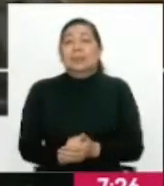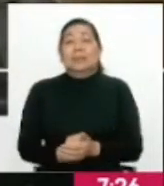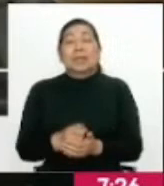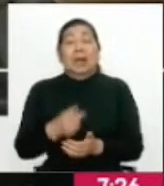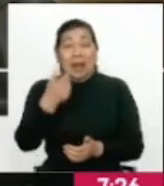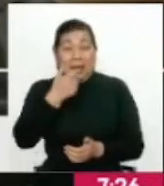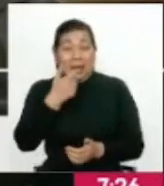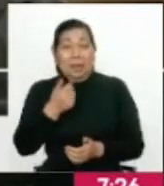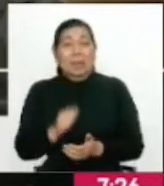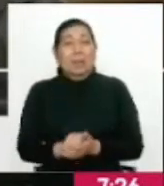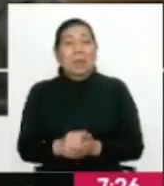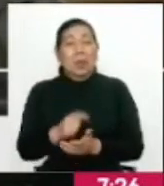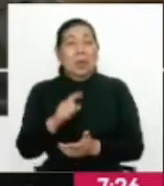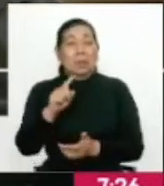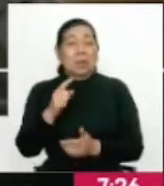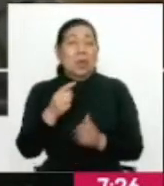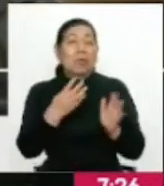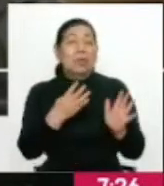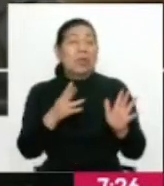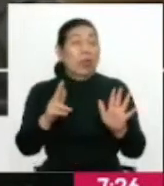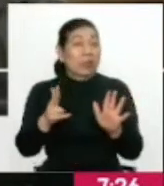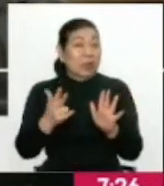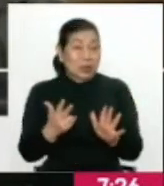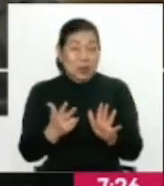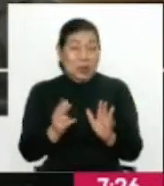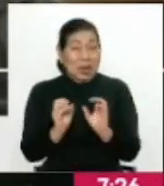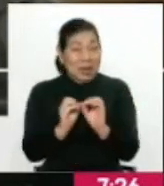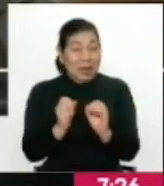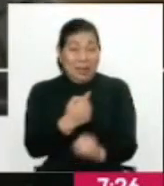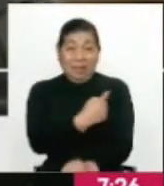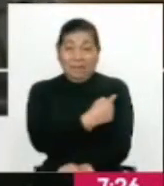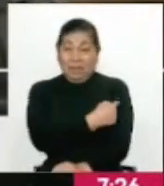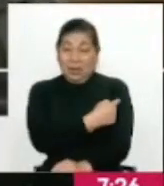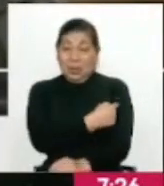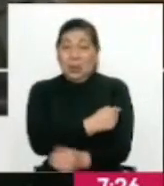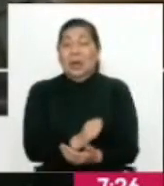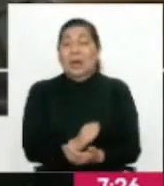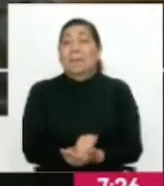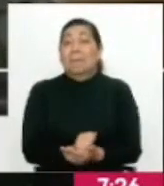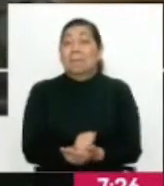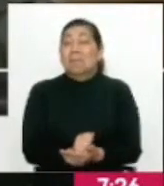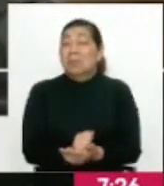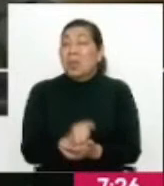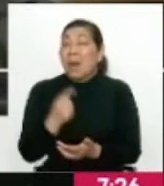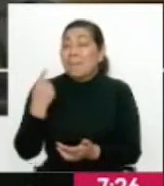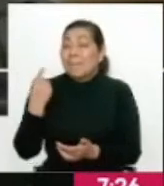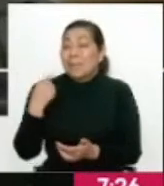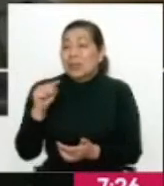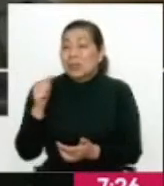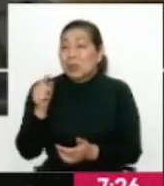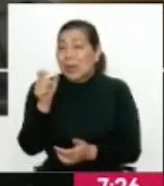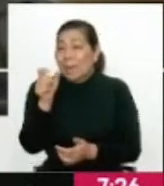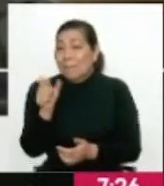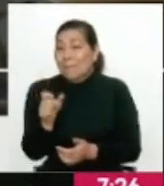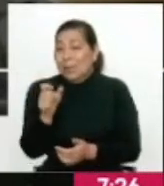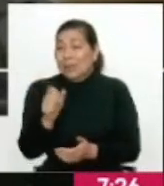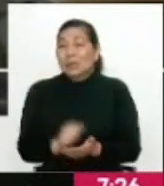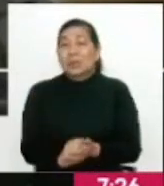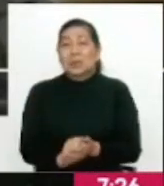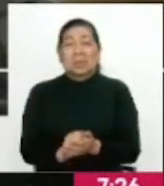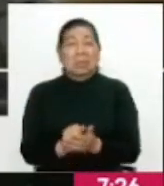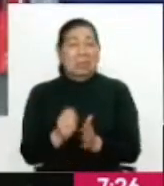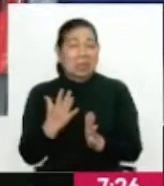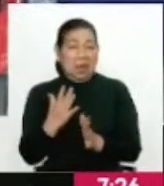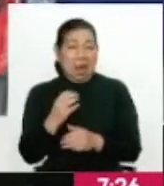española de 1918, donde no había vacunas y mató millones de personas durante